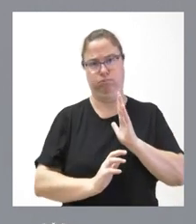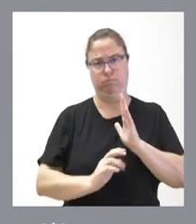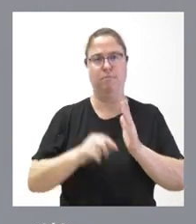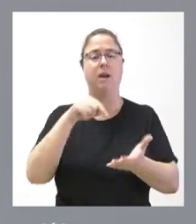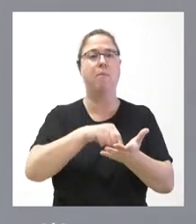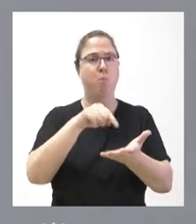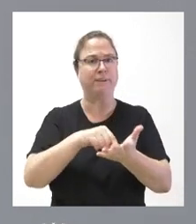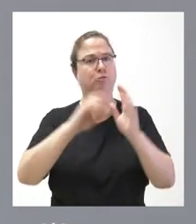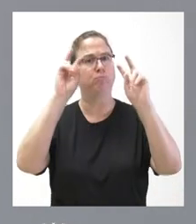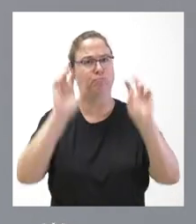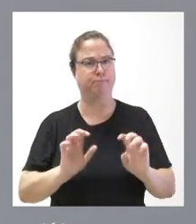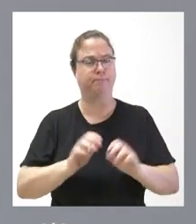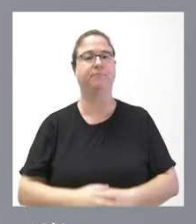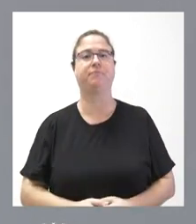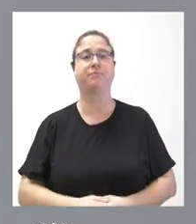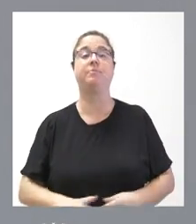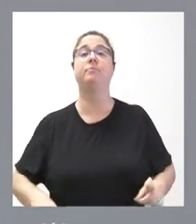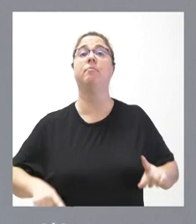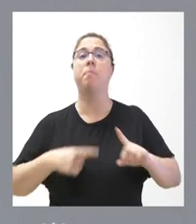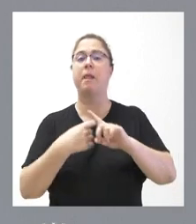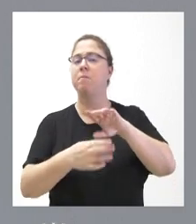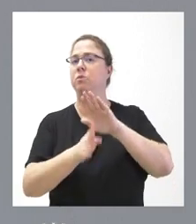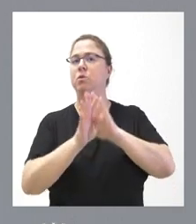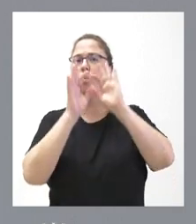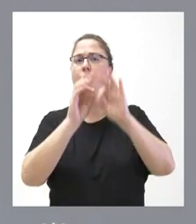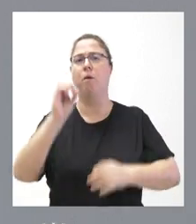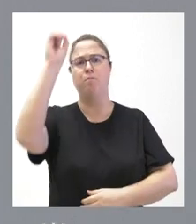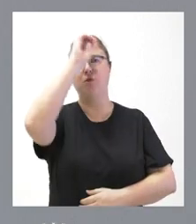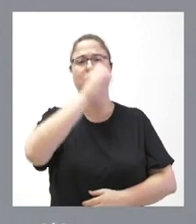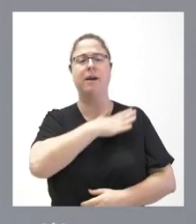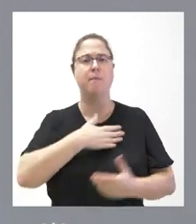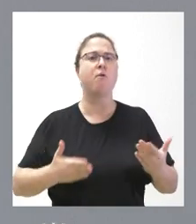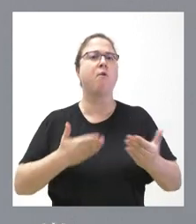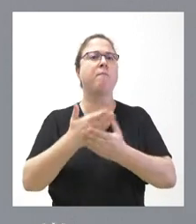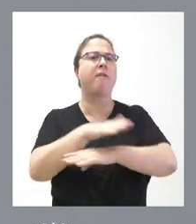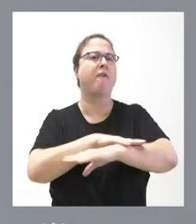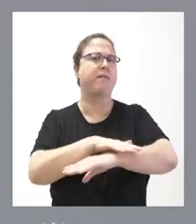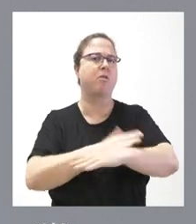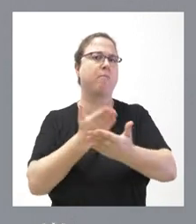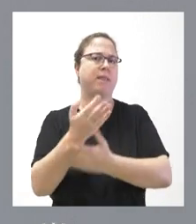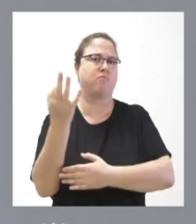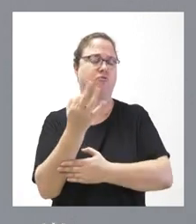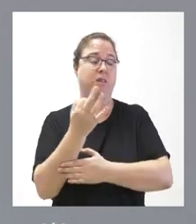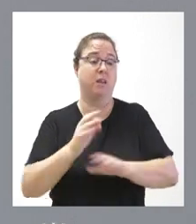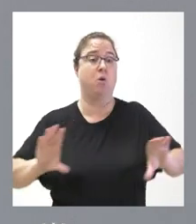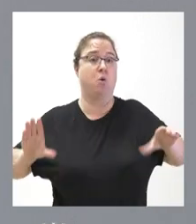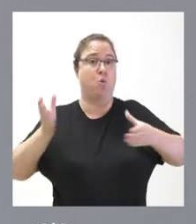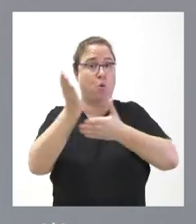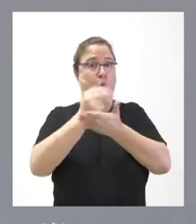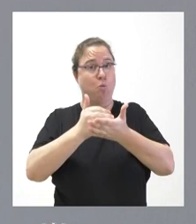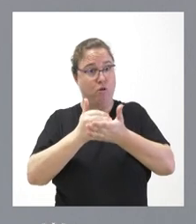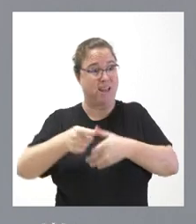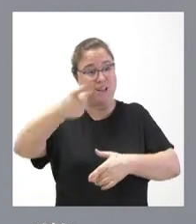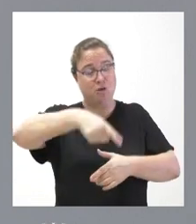Junto a eso, también decíamos que mantenemos la posición de seguir pidiendo al Gobierno que el conjunto de la comunidad autónoma sea catalogada